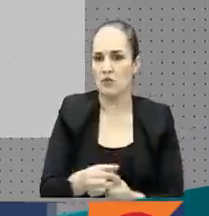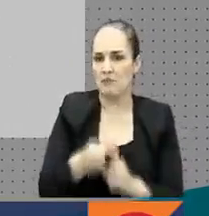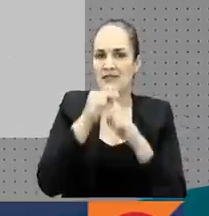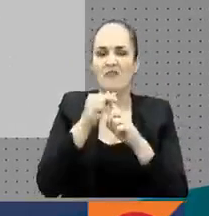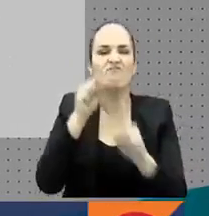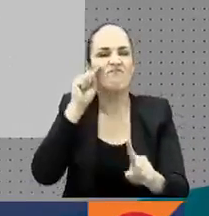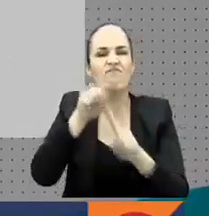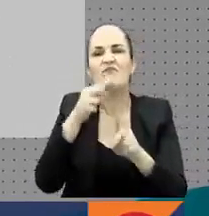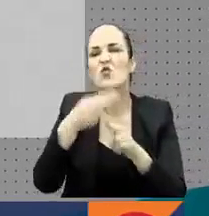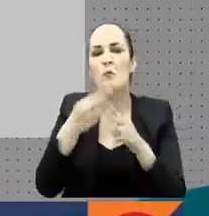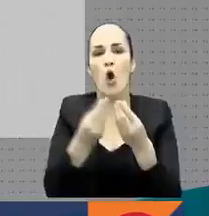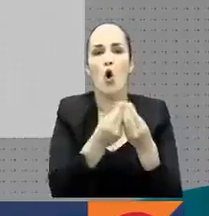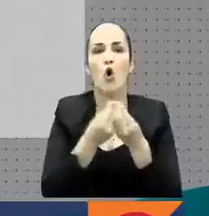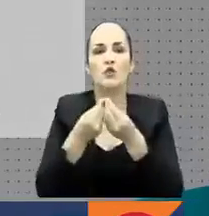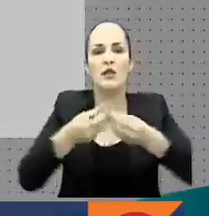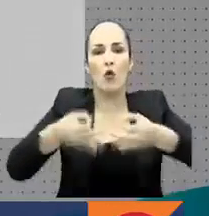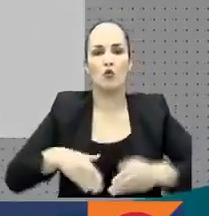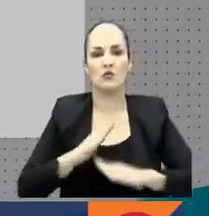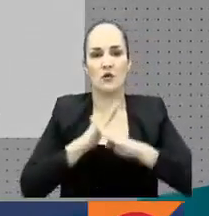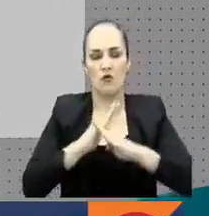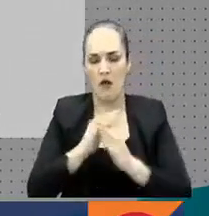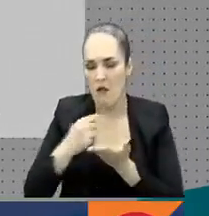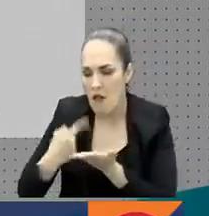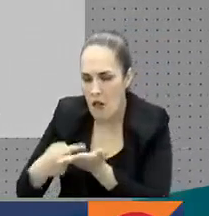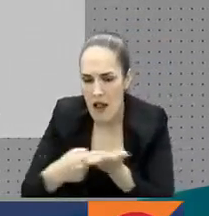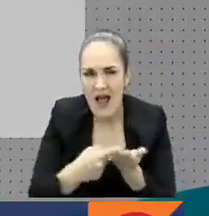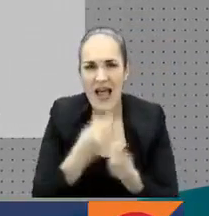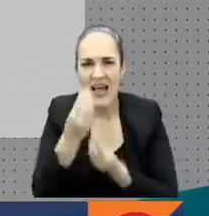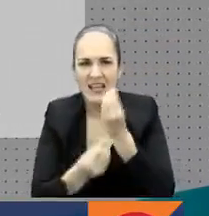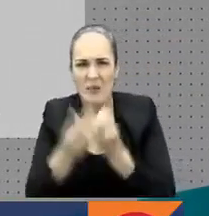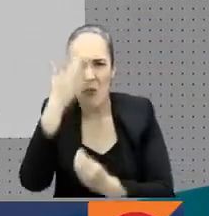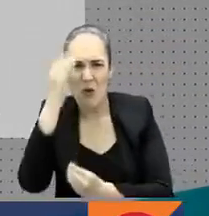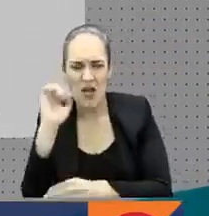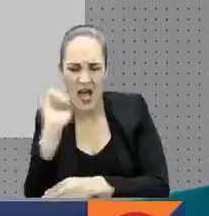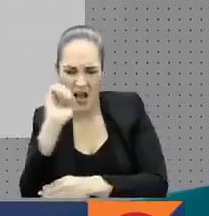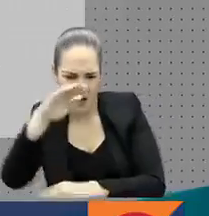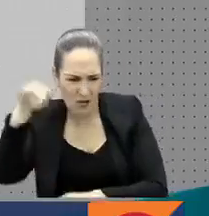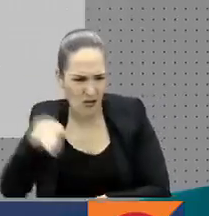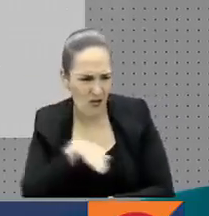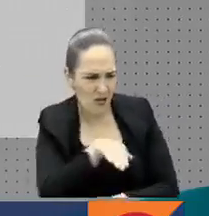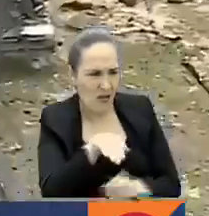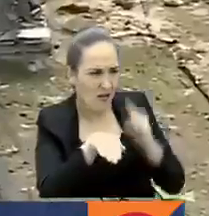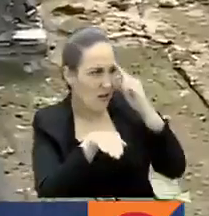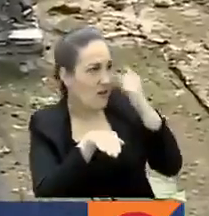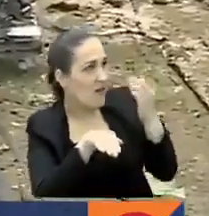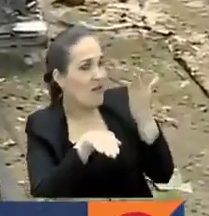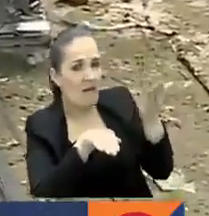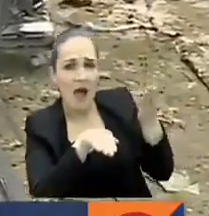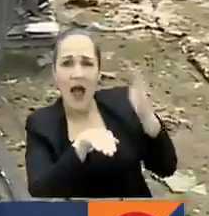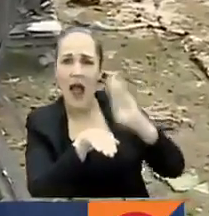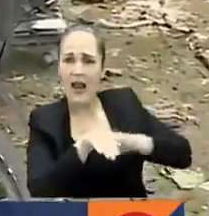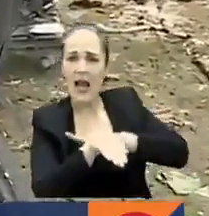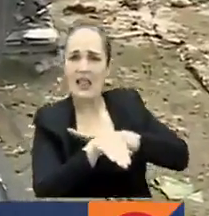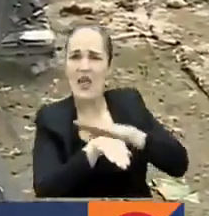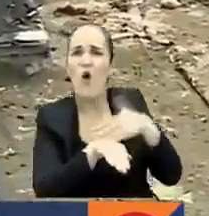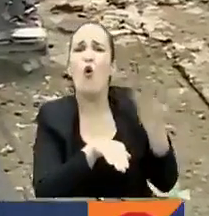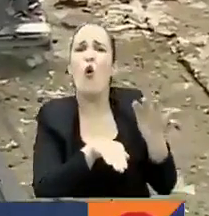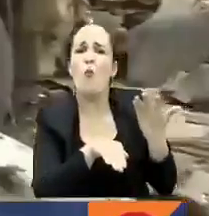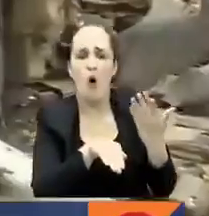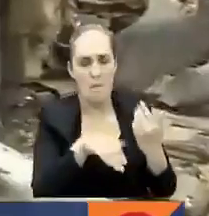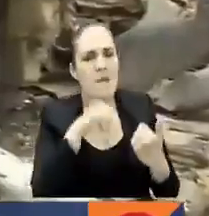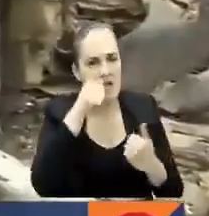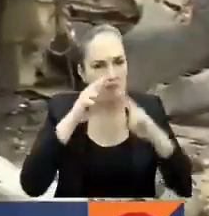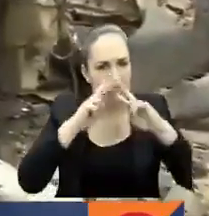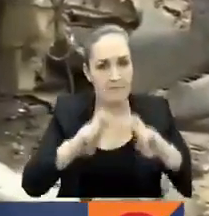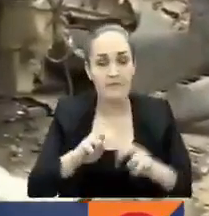exactamente qué pasó y por qué el carro lo logran entrar hasta la alcaldía municipal. De los 22 funcionarios públicos